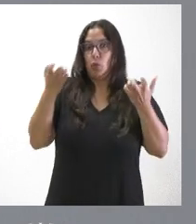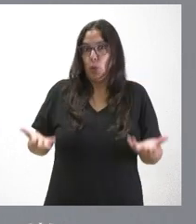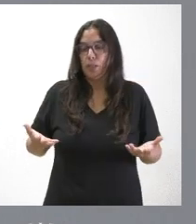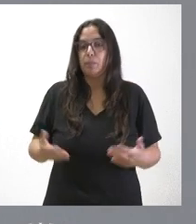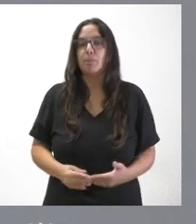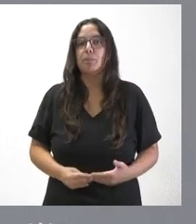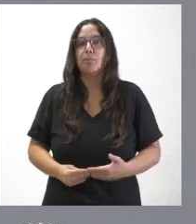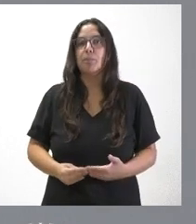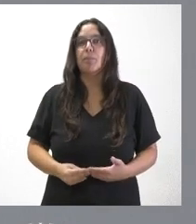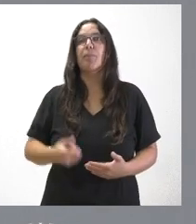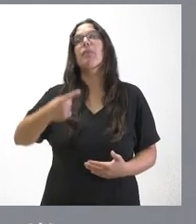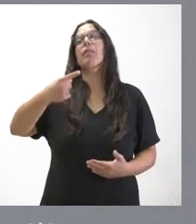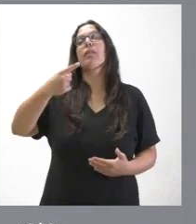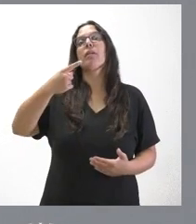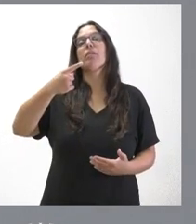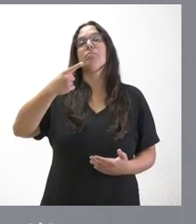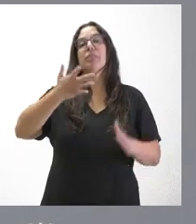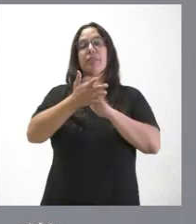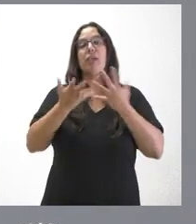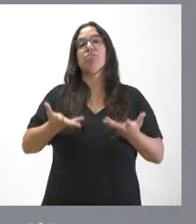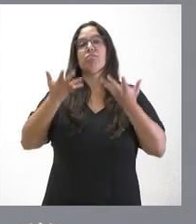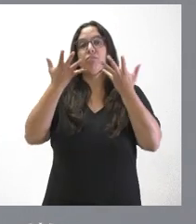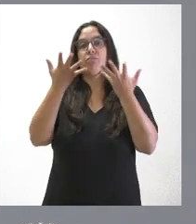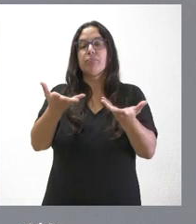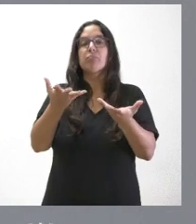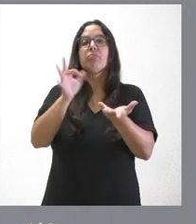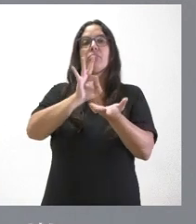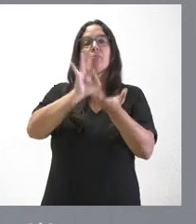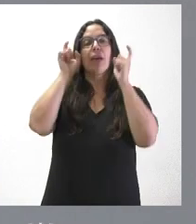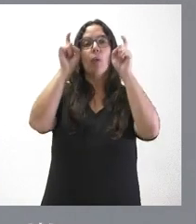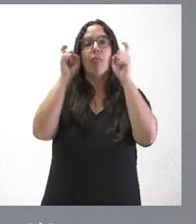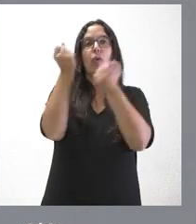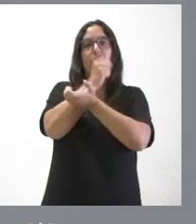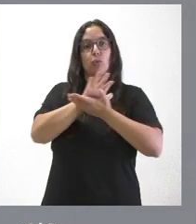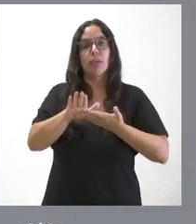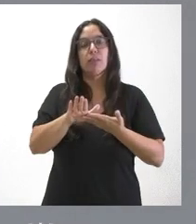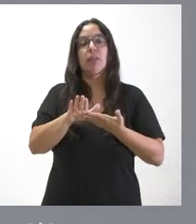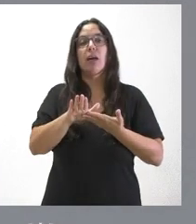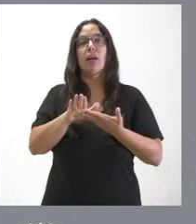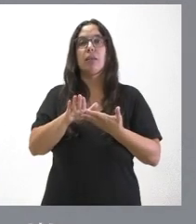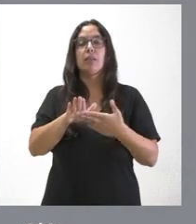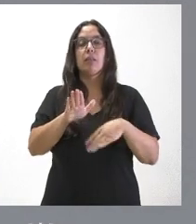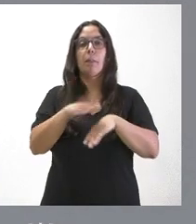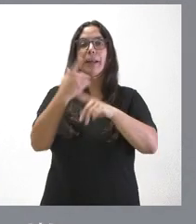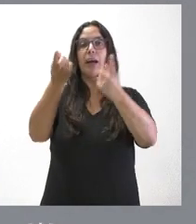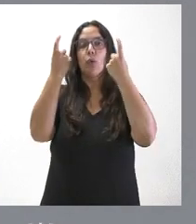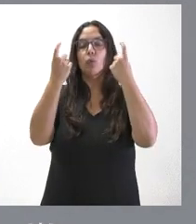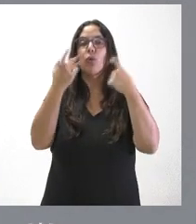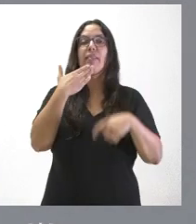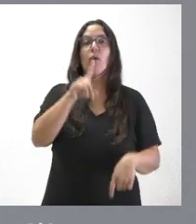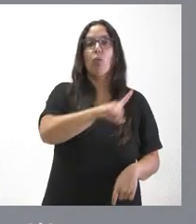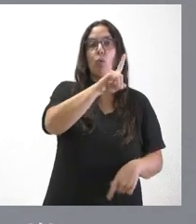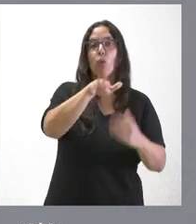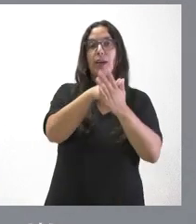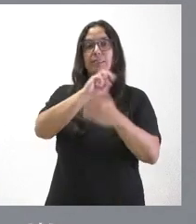ofrecerán el servicio de la educación gratuita para alumnos entre uno